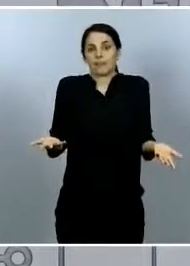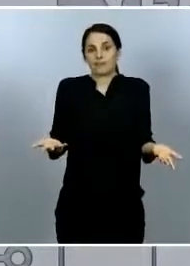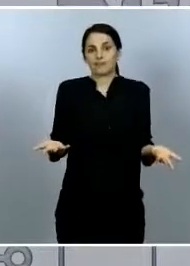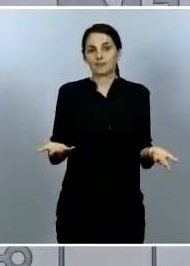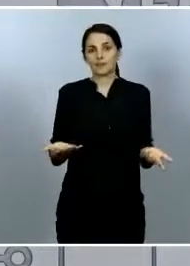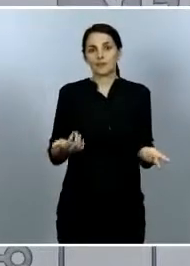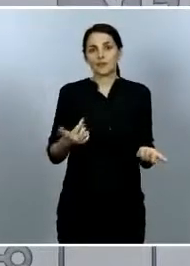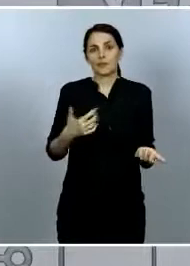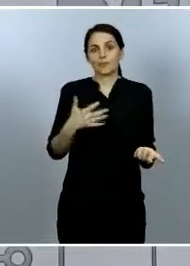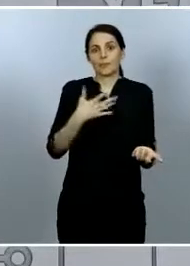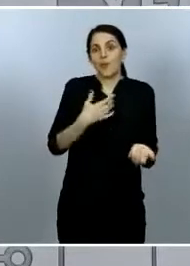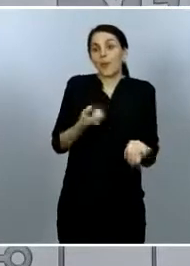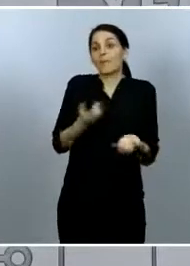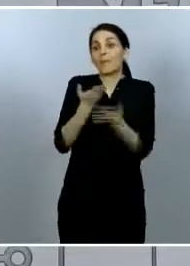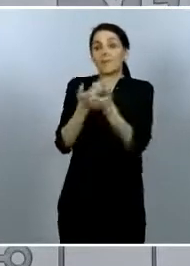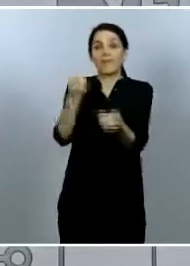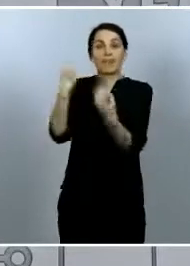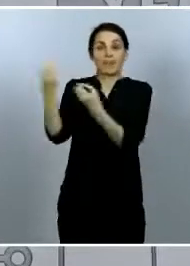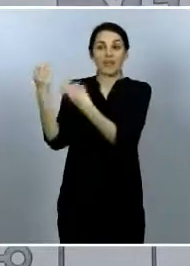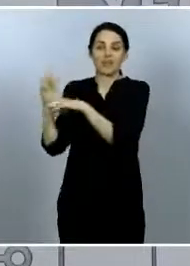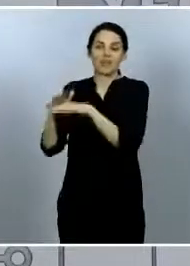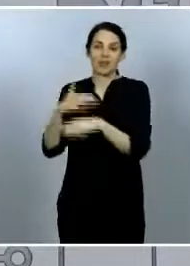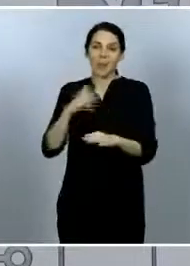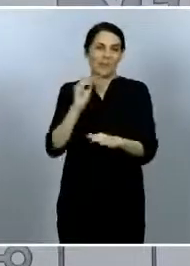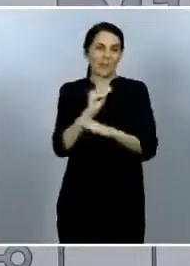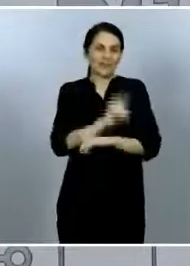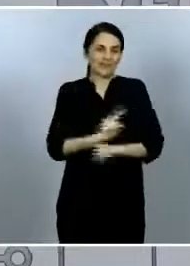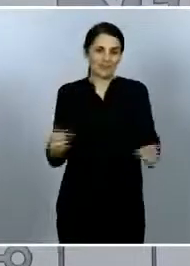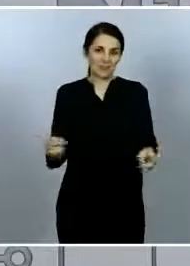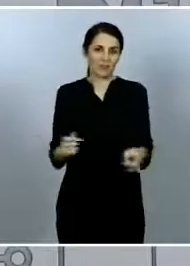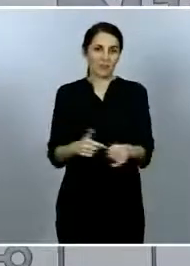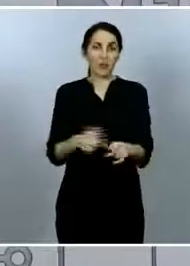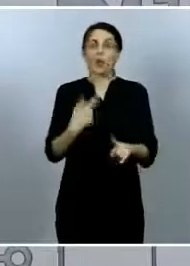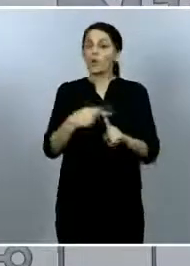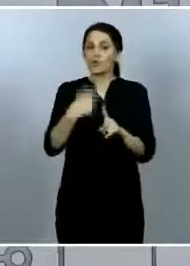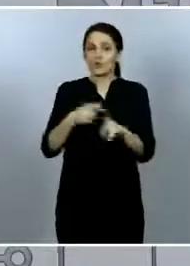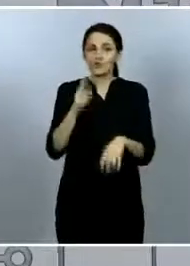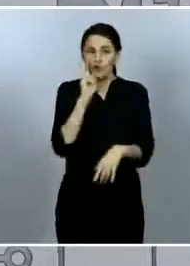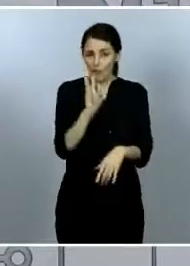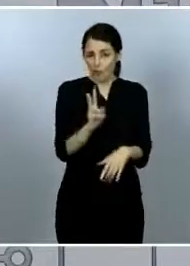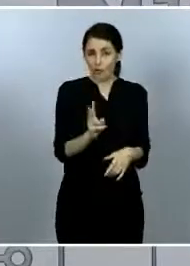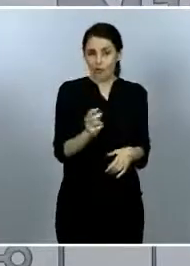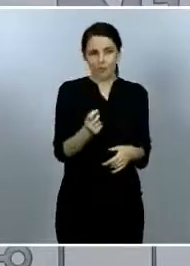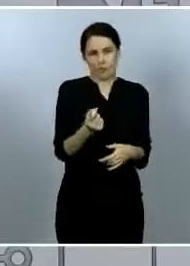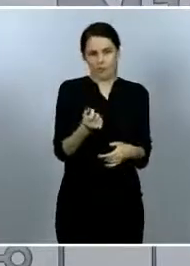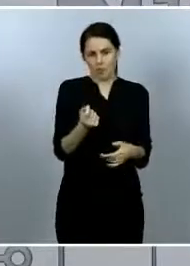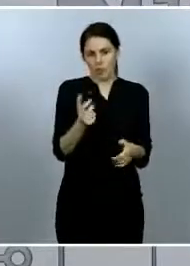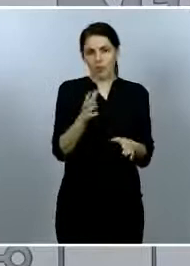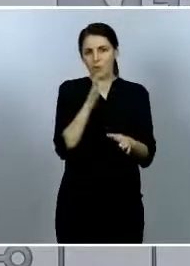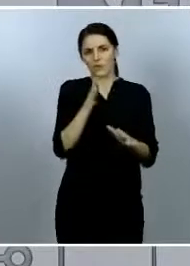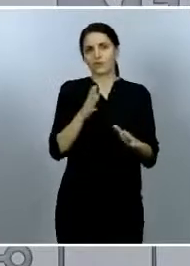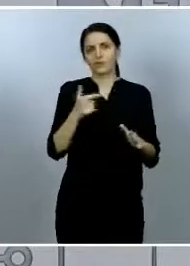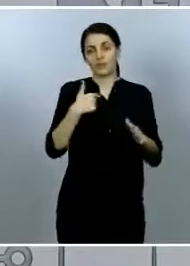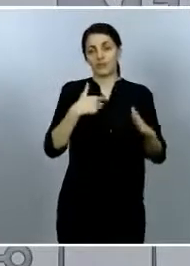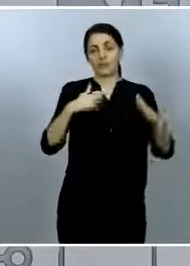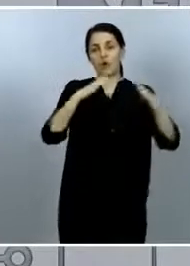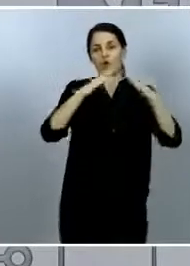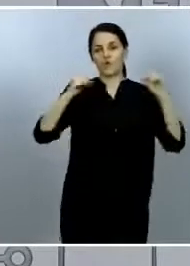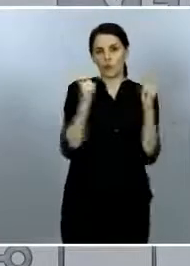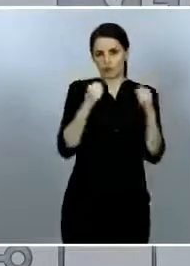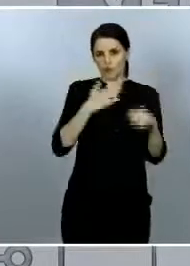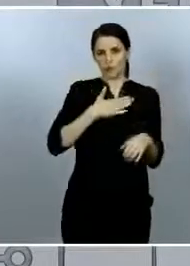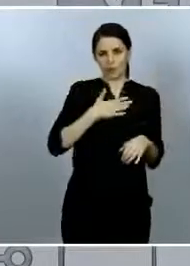Yo lo poquito que veo, porque además mi confinamiento va a durar un poco más, porque casi a veces